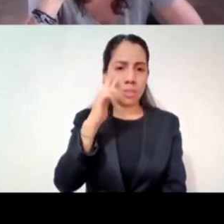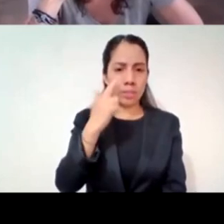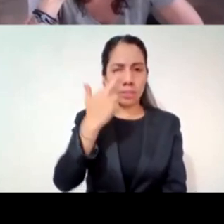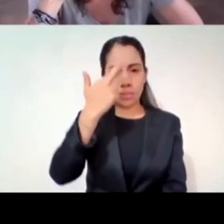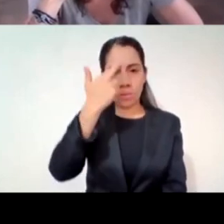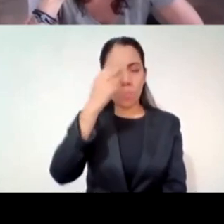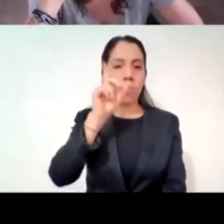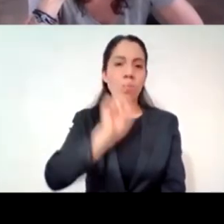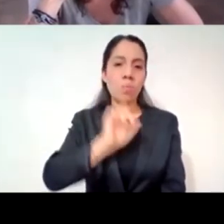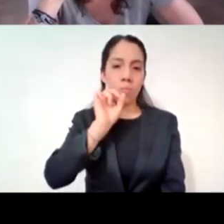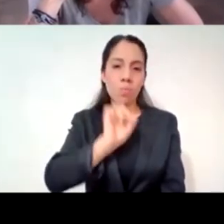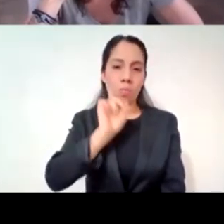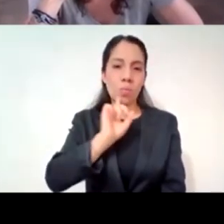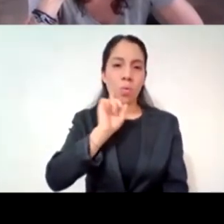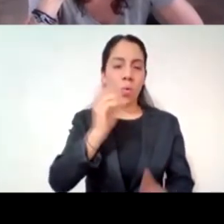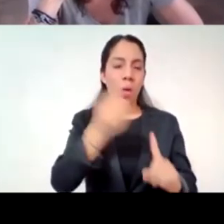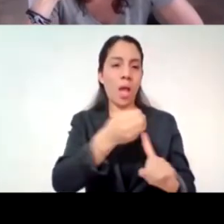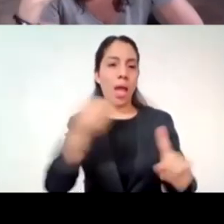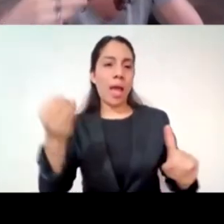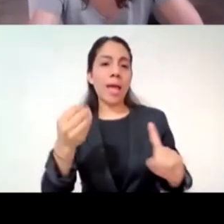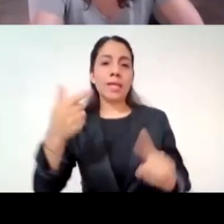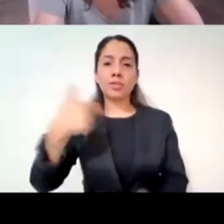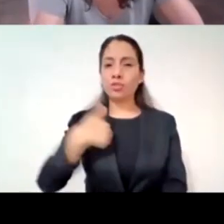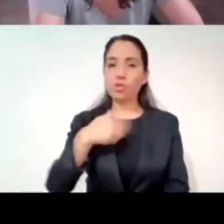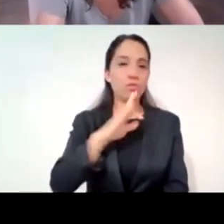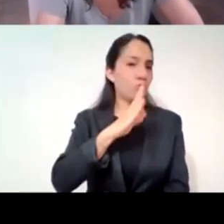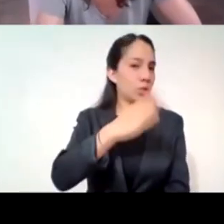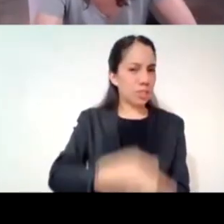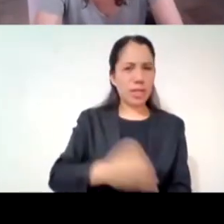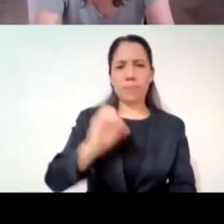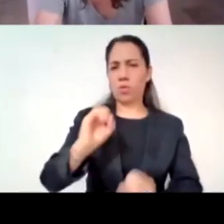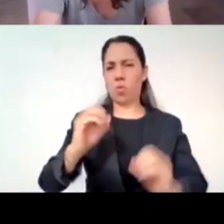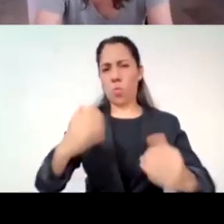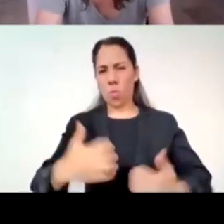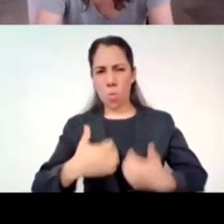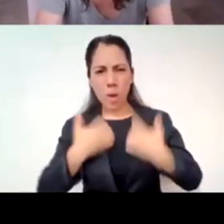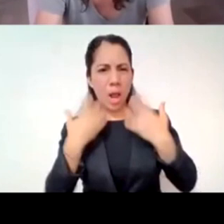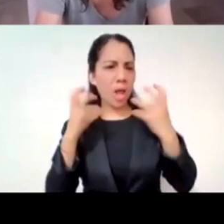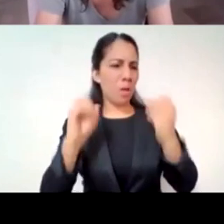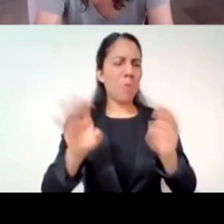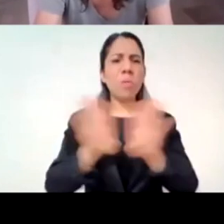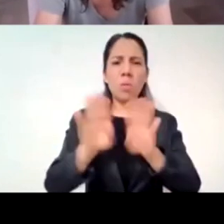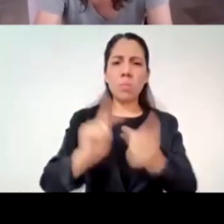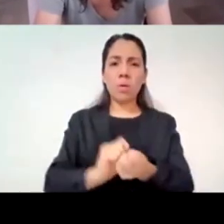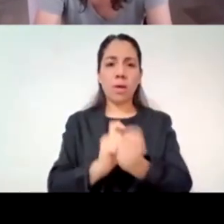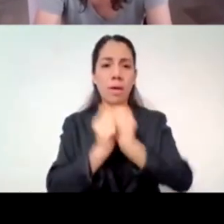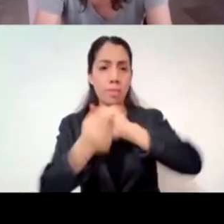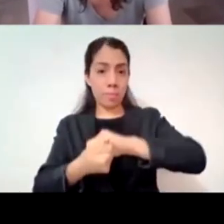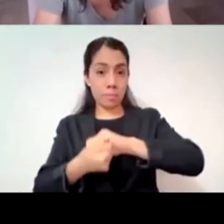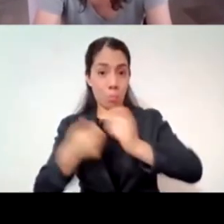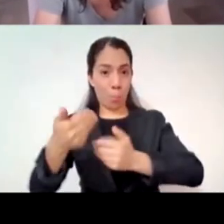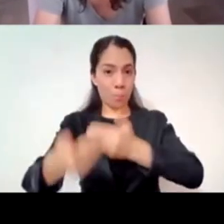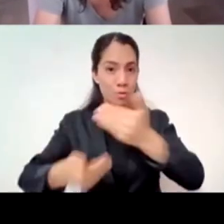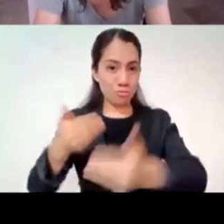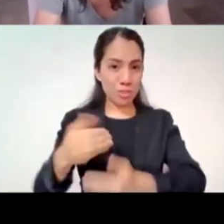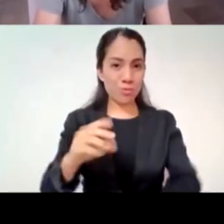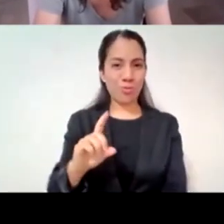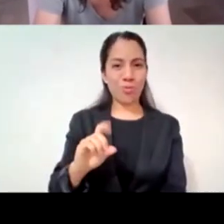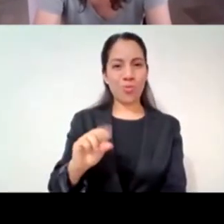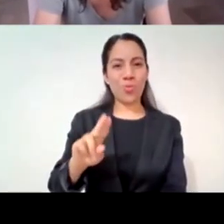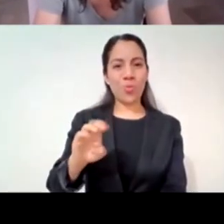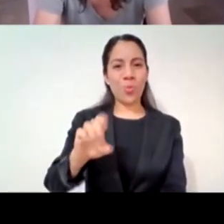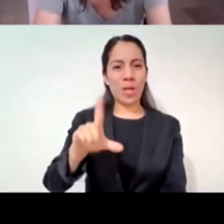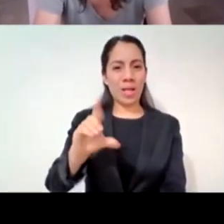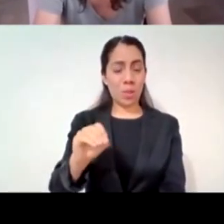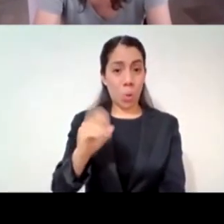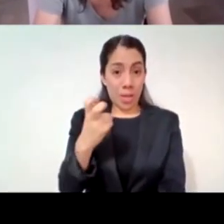esas fases típicas, ¿no? De negación, negociación, coraje, depresión y adaptación sigan siendo válidas, ¿son esas? ¿no son esas? En